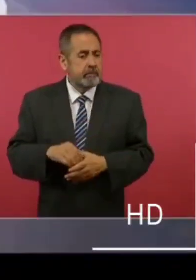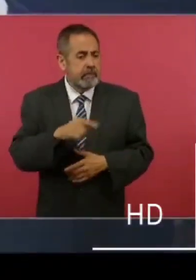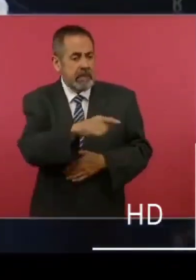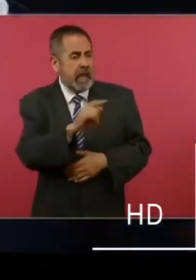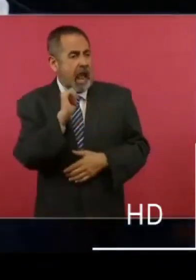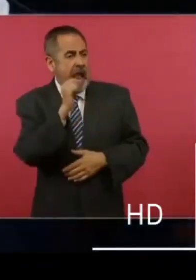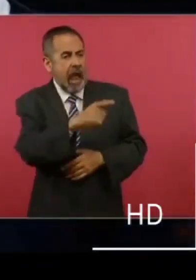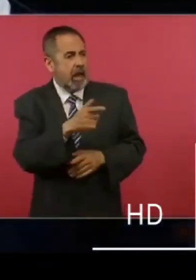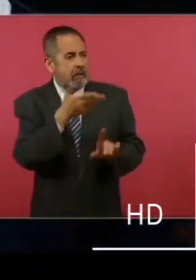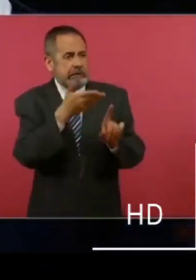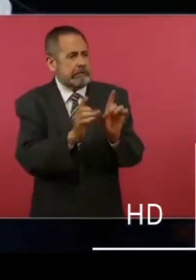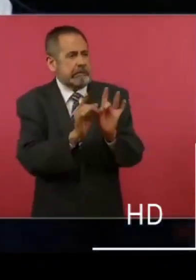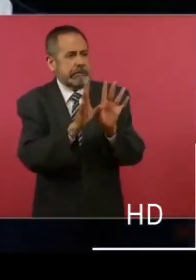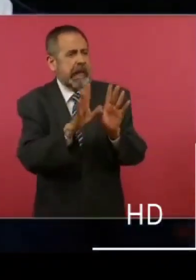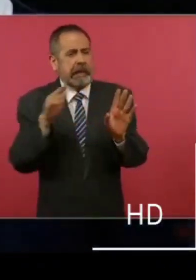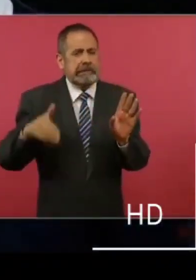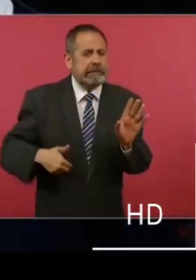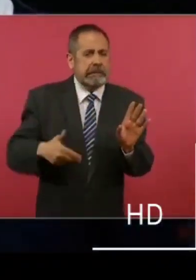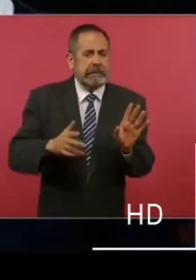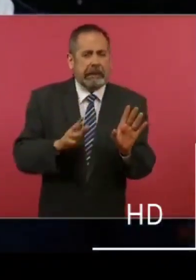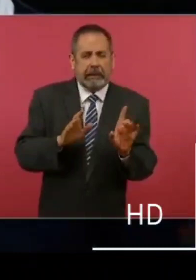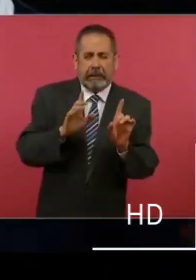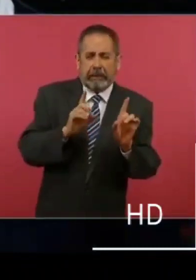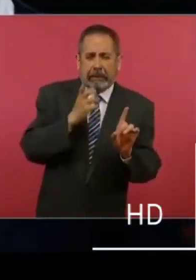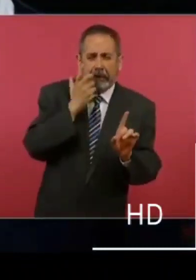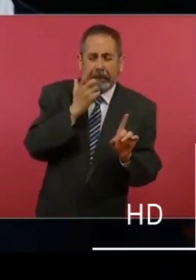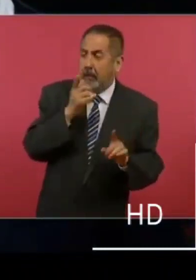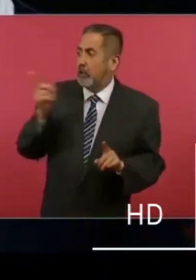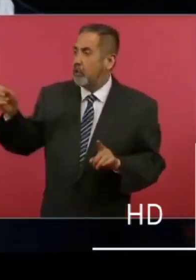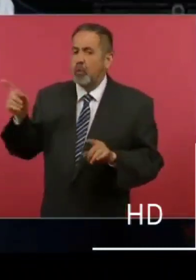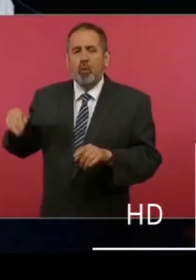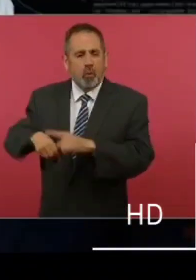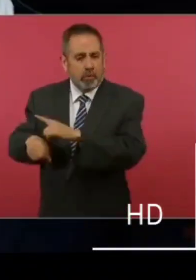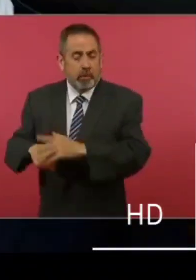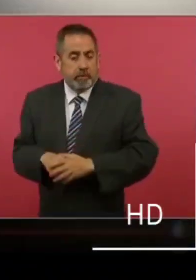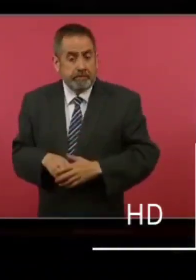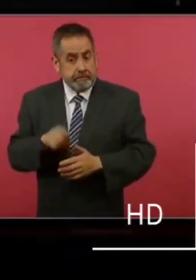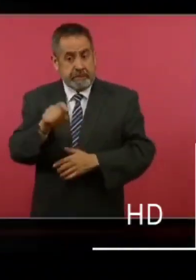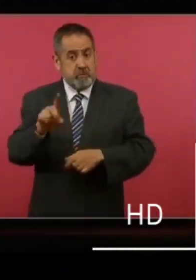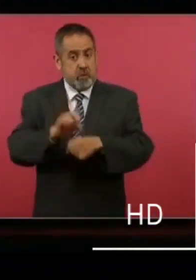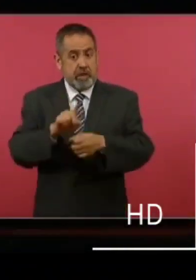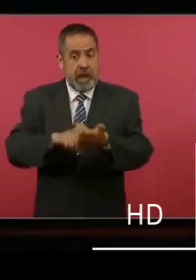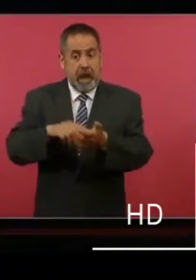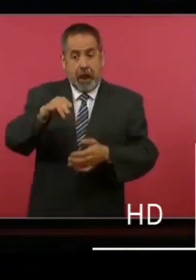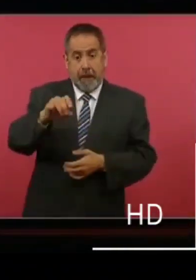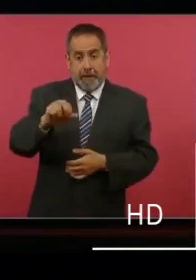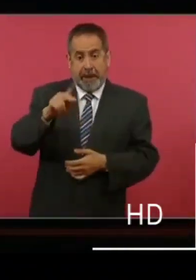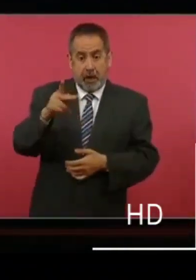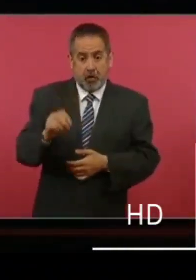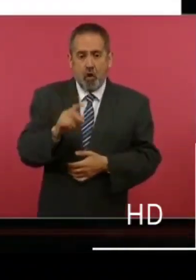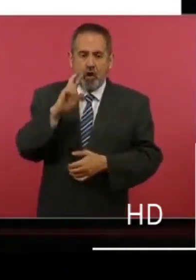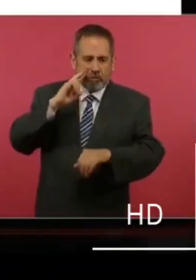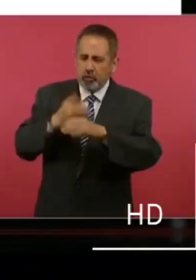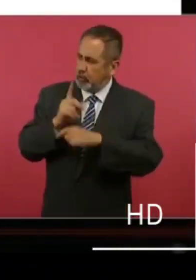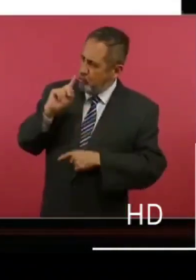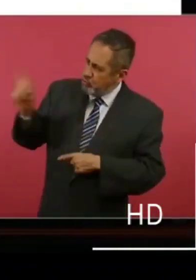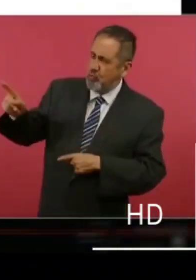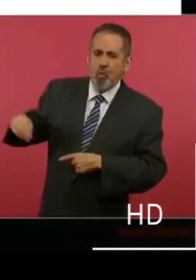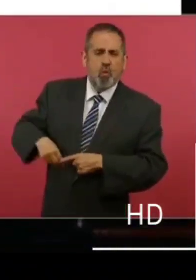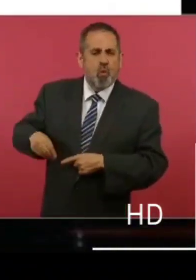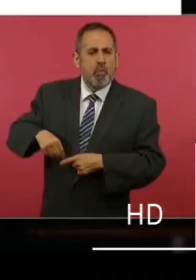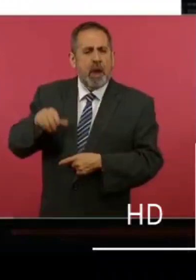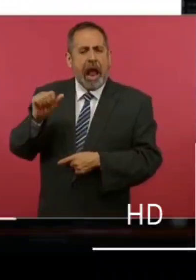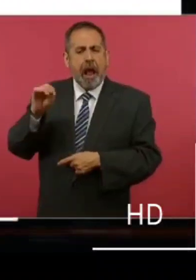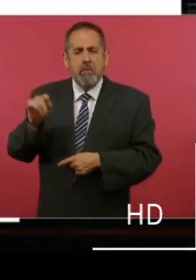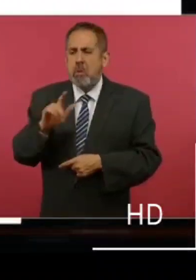algo. Ese mismo día, el dirigente nacional del PAN, Marco Cortés, responsabilizó al presidente López Obrador de